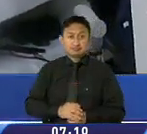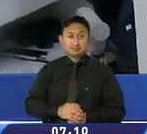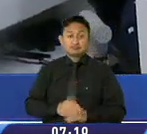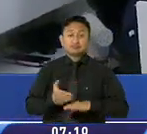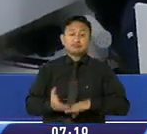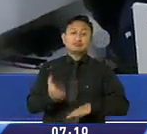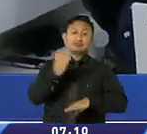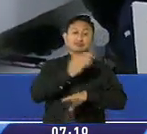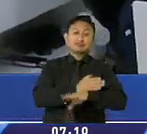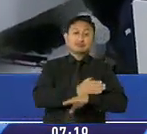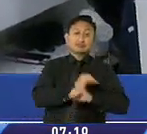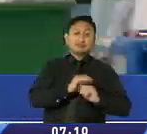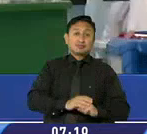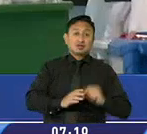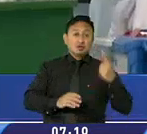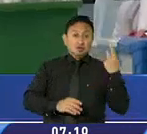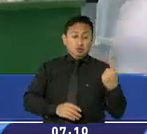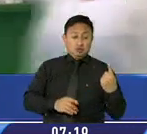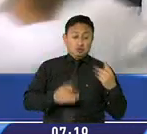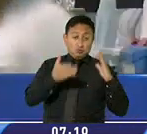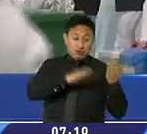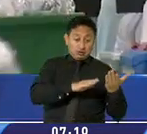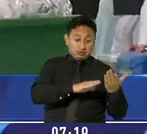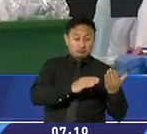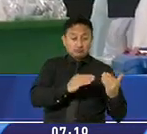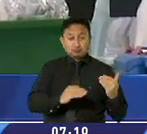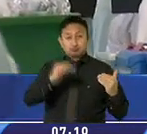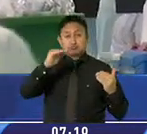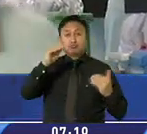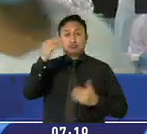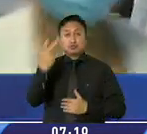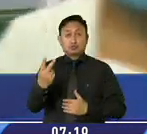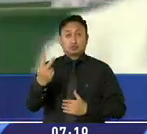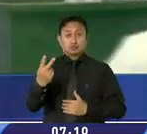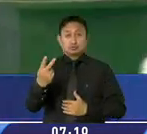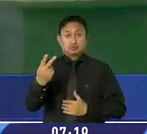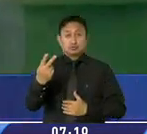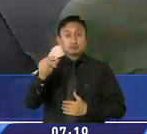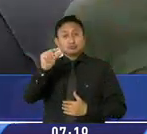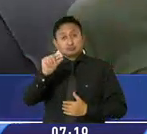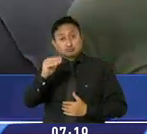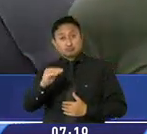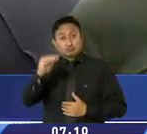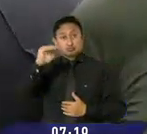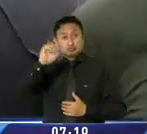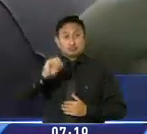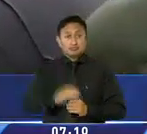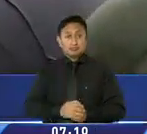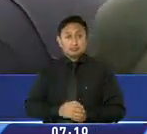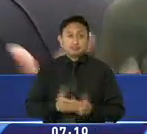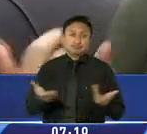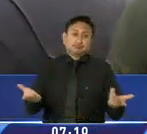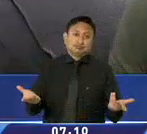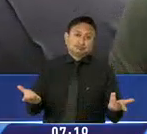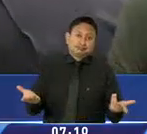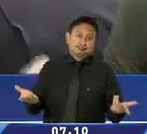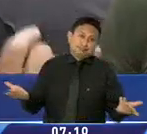pasada subimos de uno a dos muertos por día, es decir, si hubo un ligero incremento. Y es obvio,